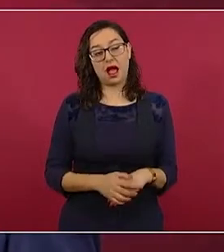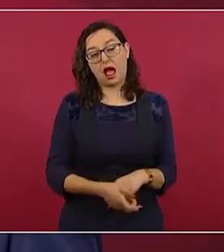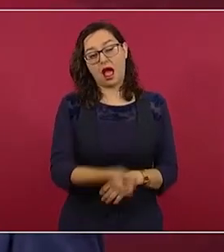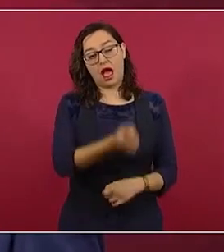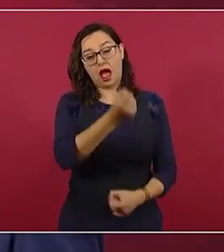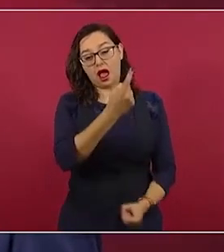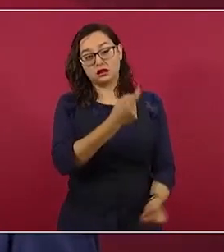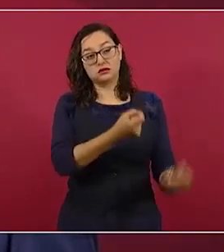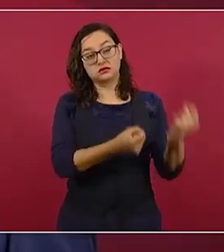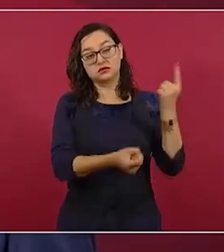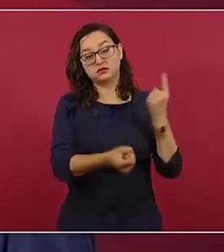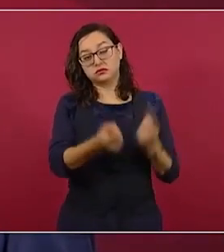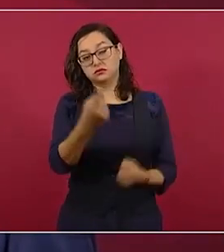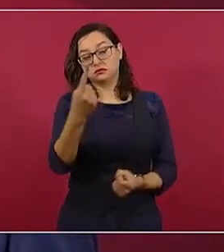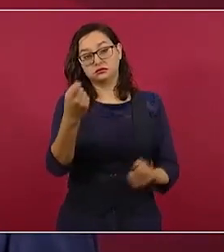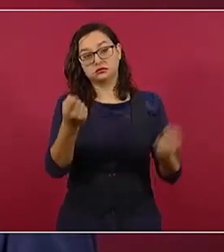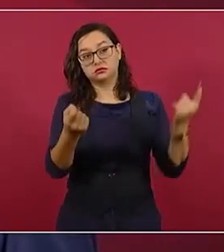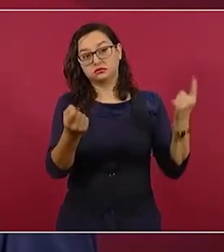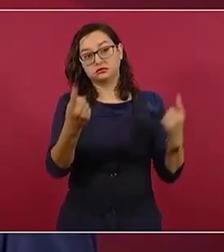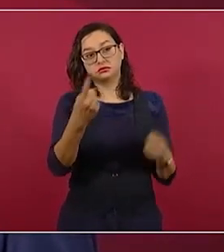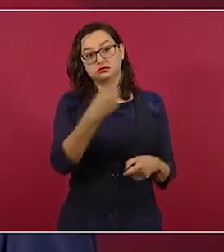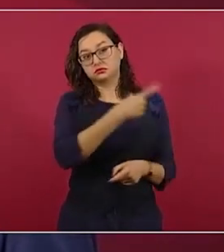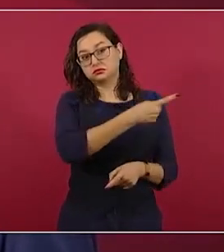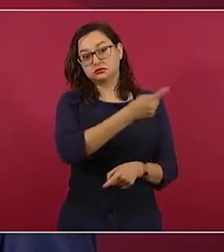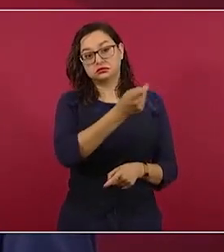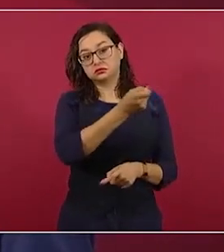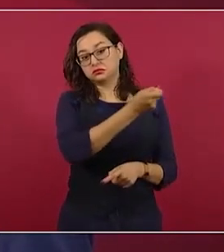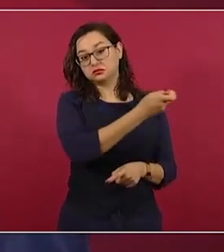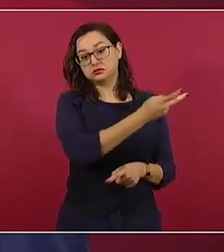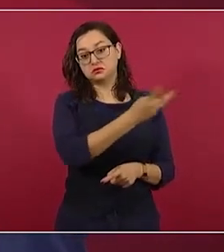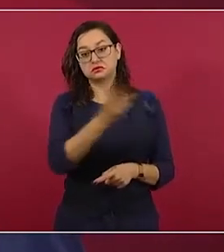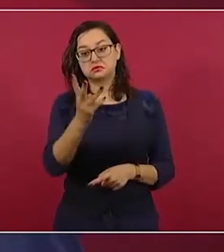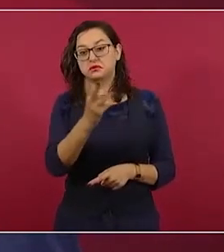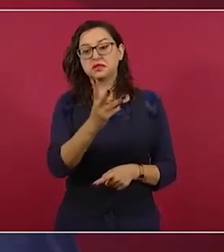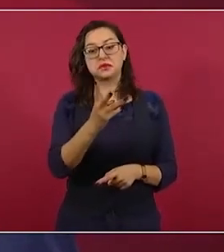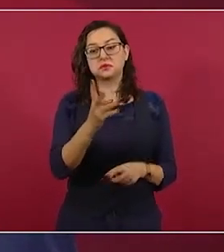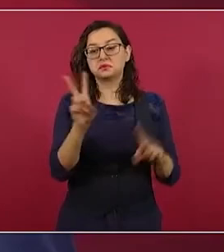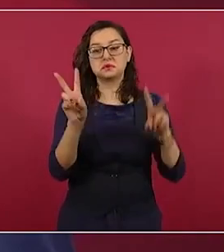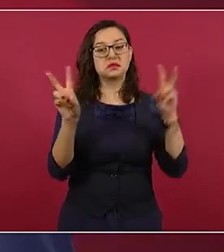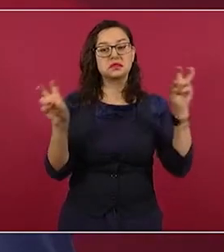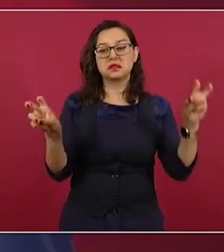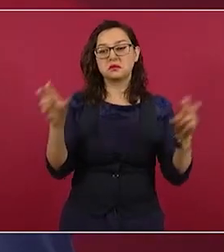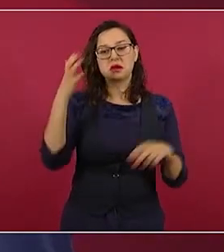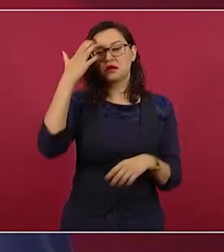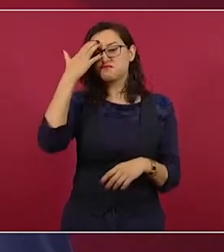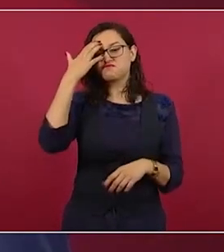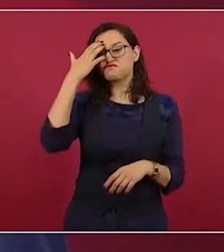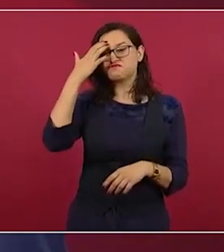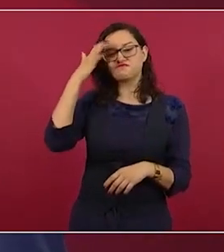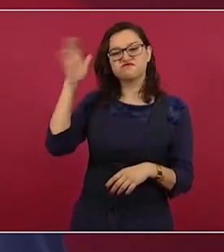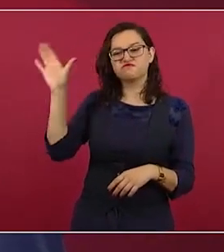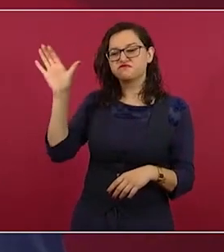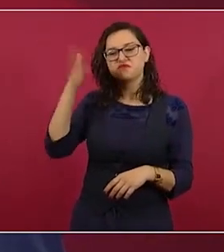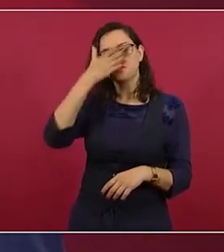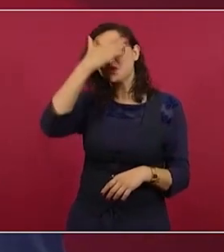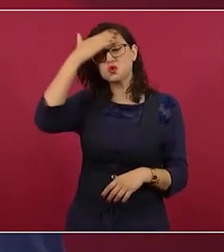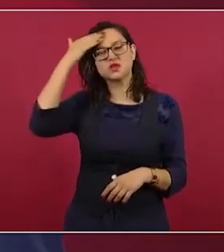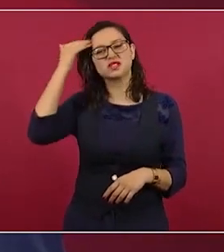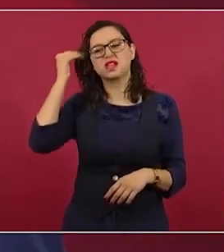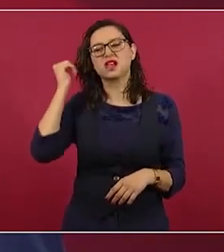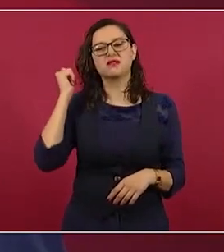han tomado conciencia de lo que hicieron.